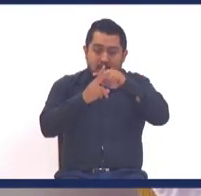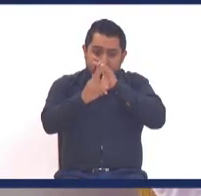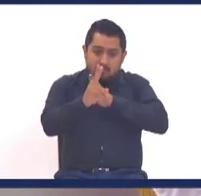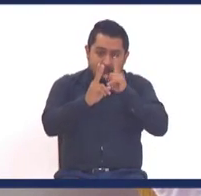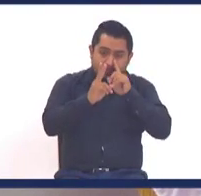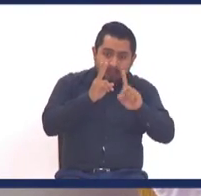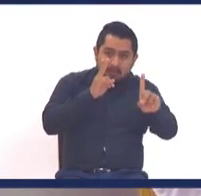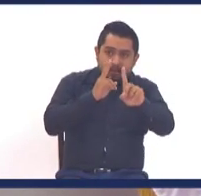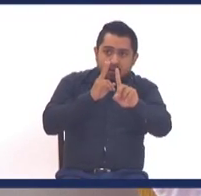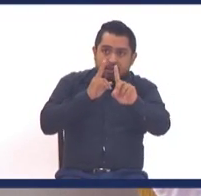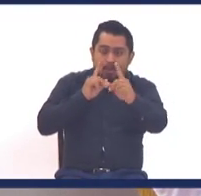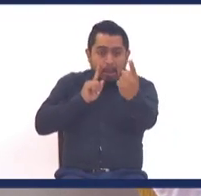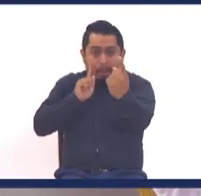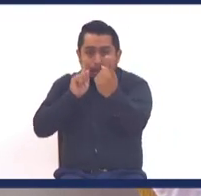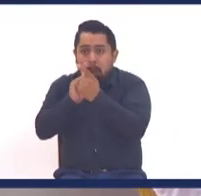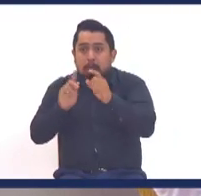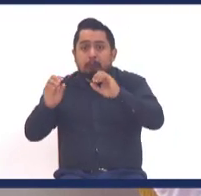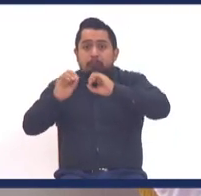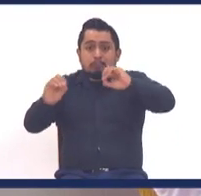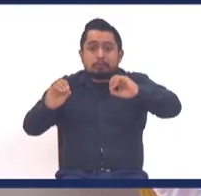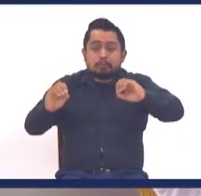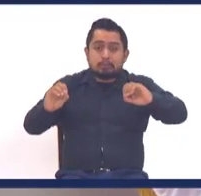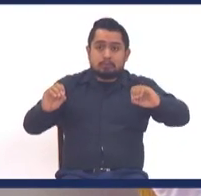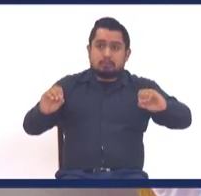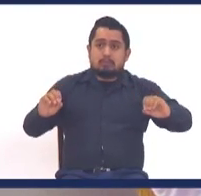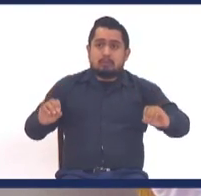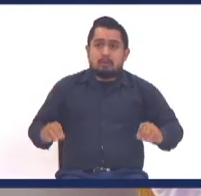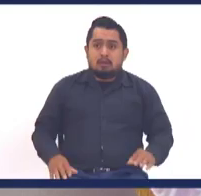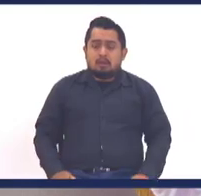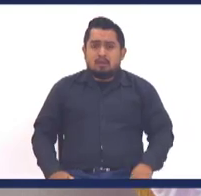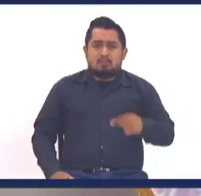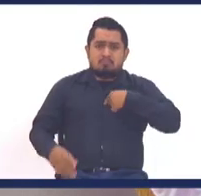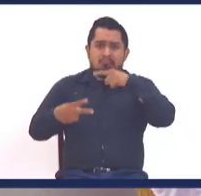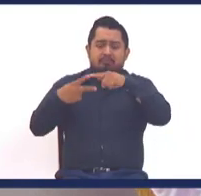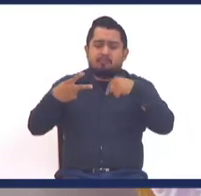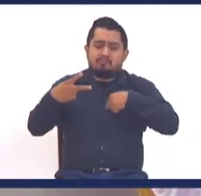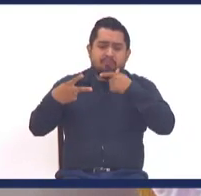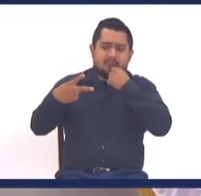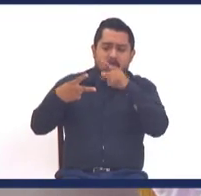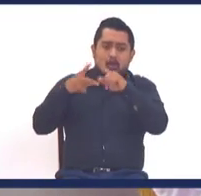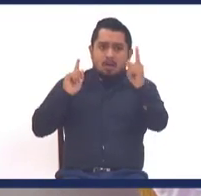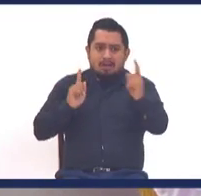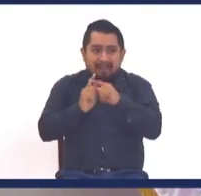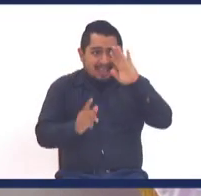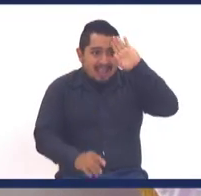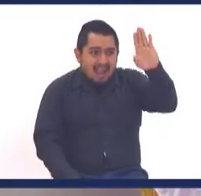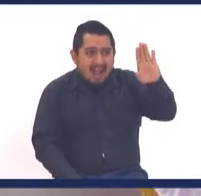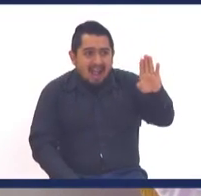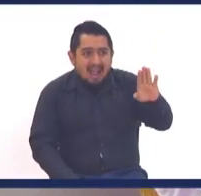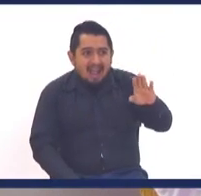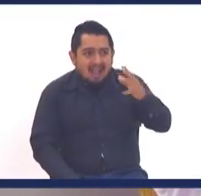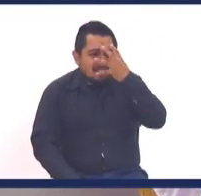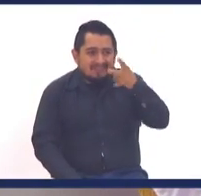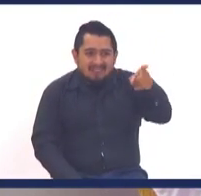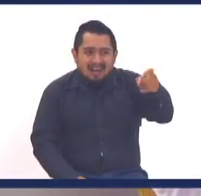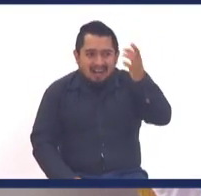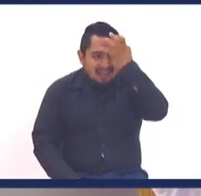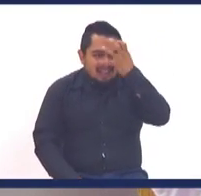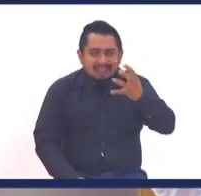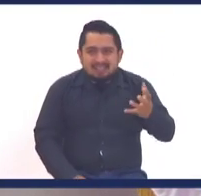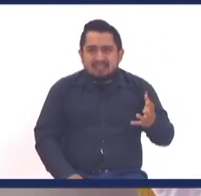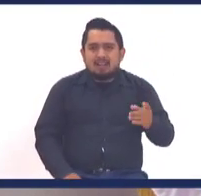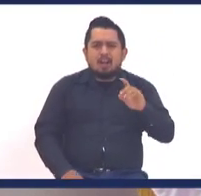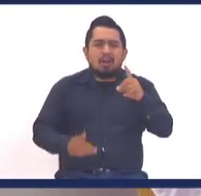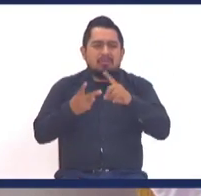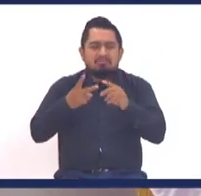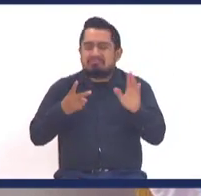siquiera nos conoció, yo tenía dos opciones, o me la acerco, le digo, que pasó, sin vergüenza, o